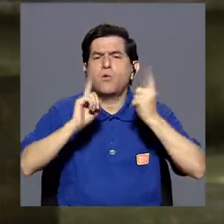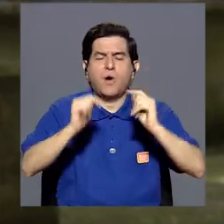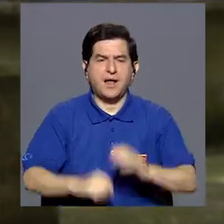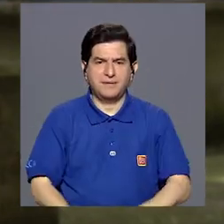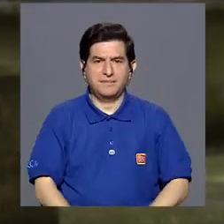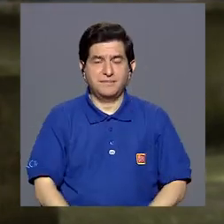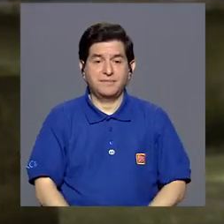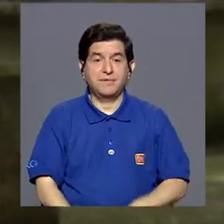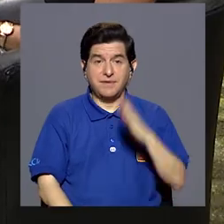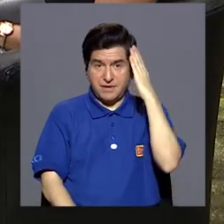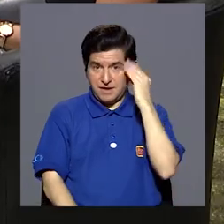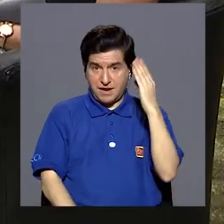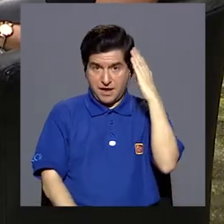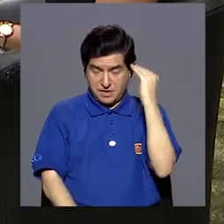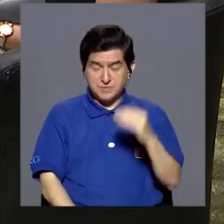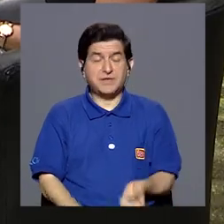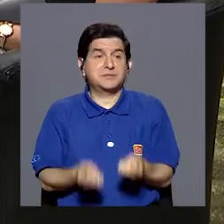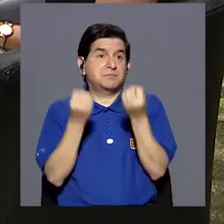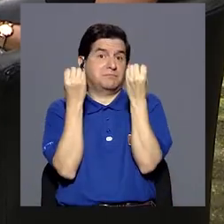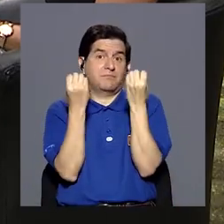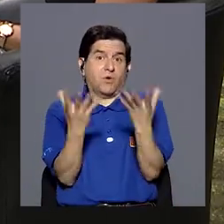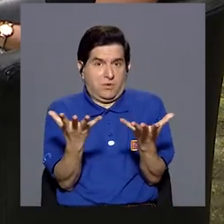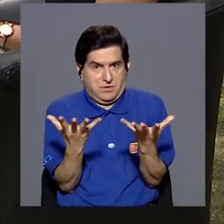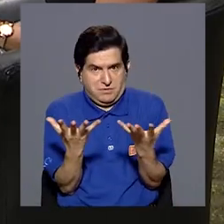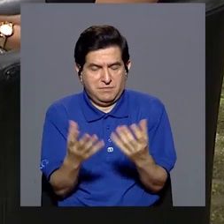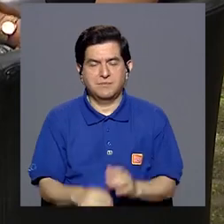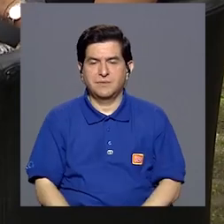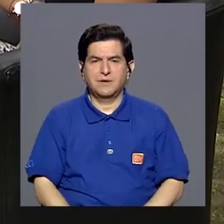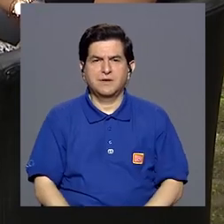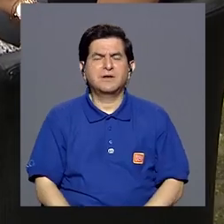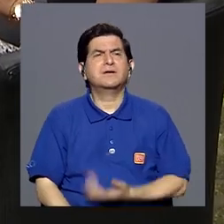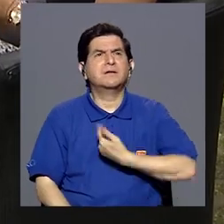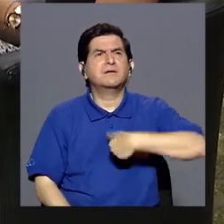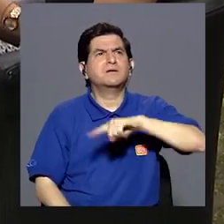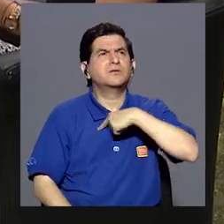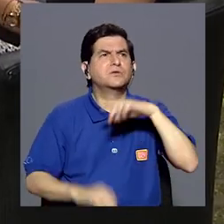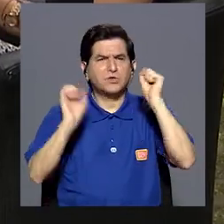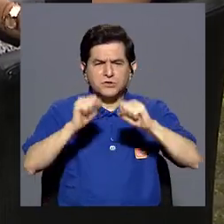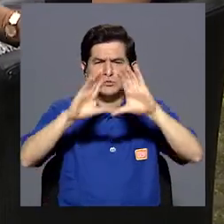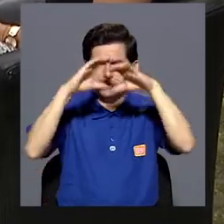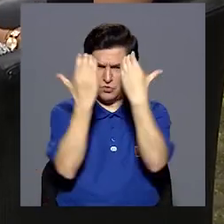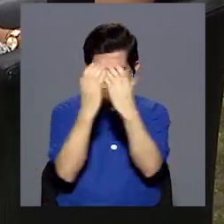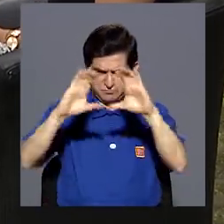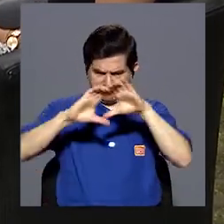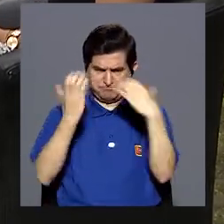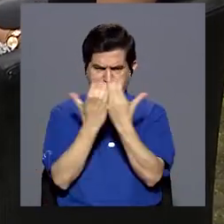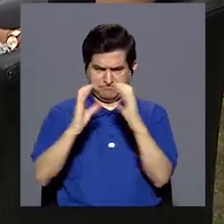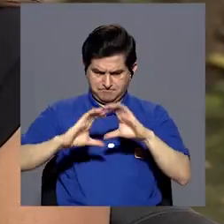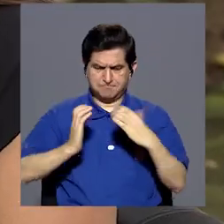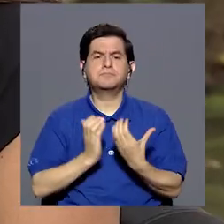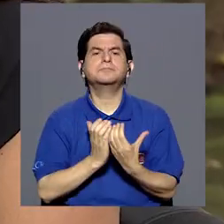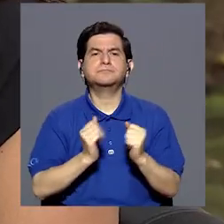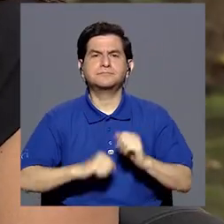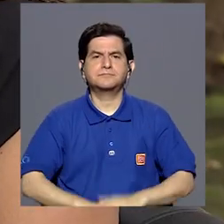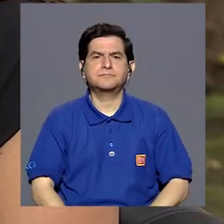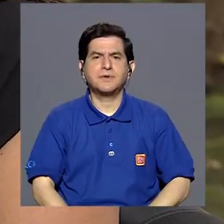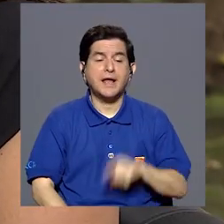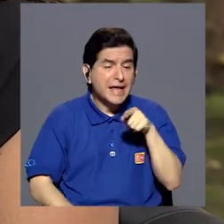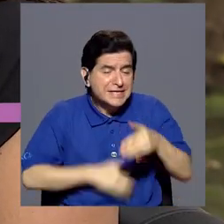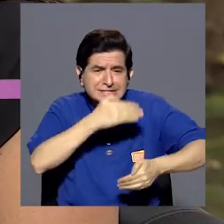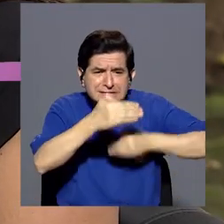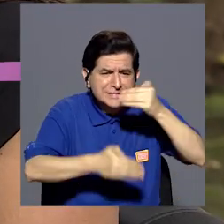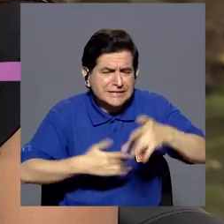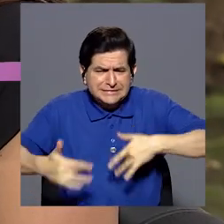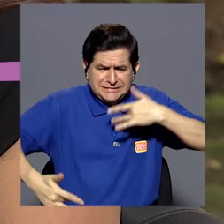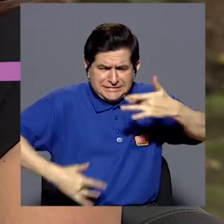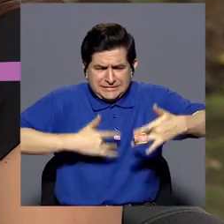Bueno, en realidad las experiencias han sido múltiples, y podríamos inclusive clasificarlas, porque ha sido un